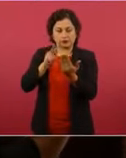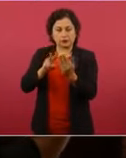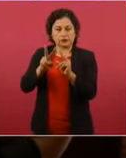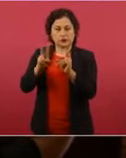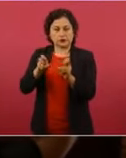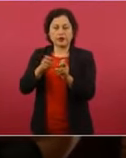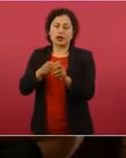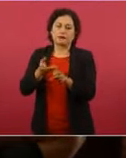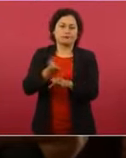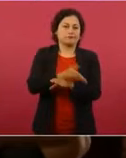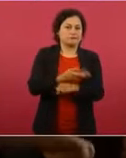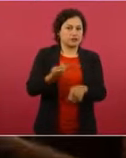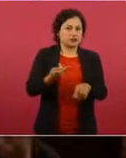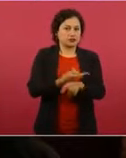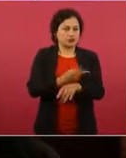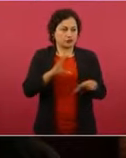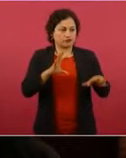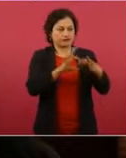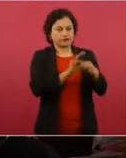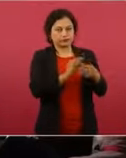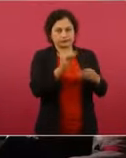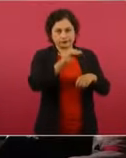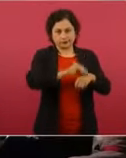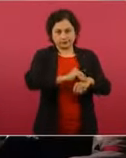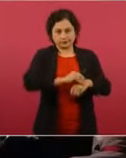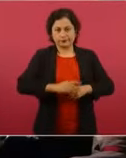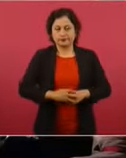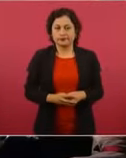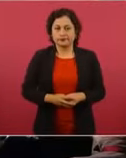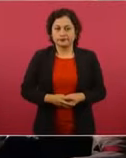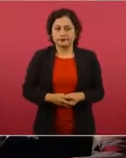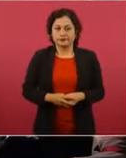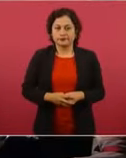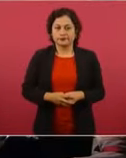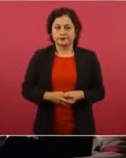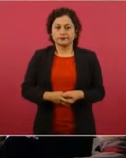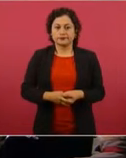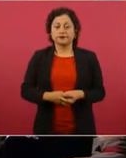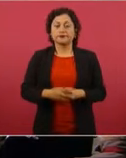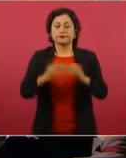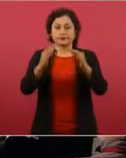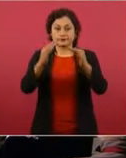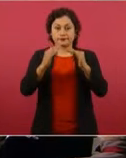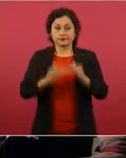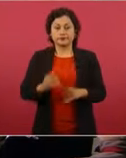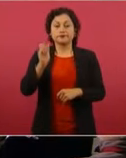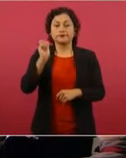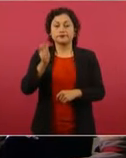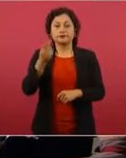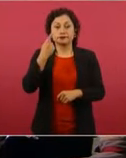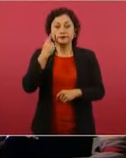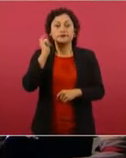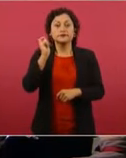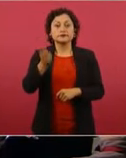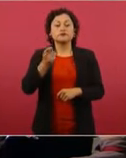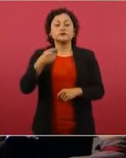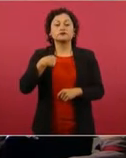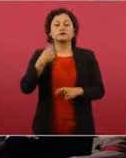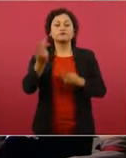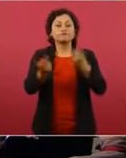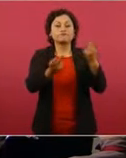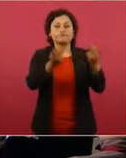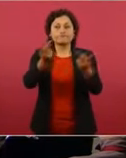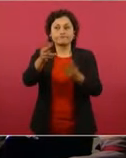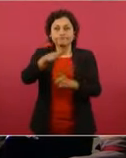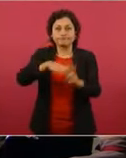corresponde por los hechos que se suscitaron. Adelante, por favor. Aquí se hizo una encuesta para conocer